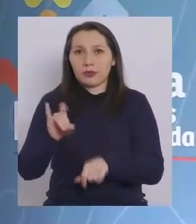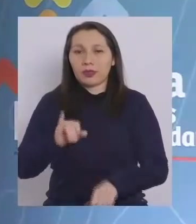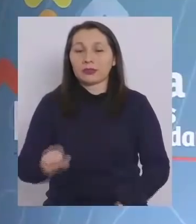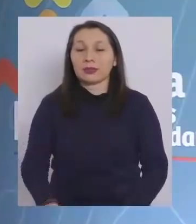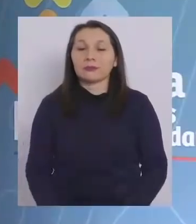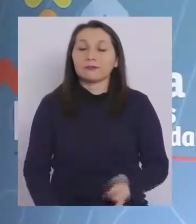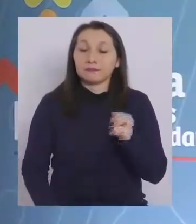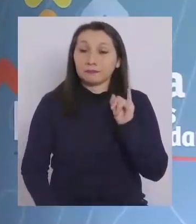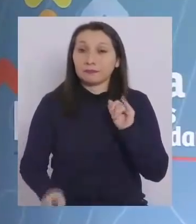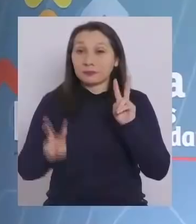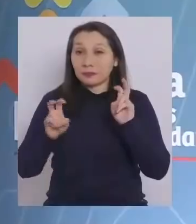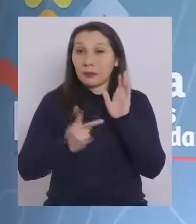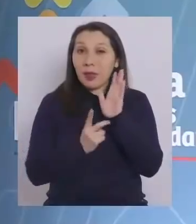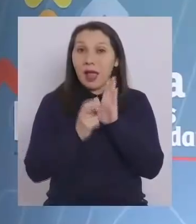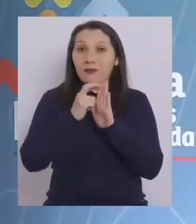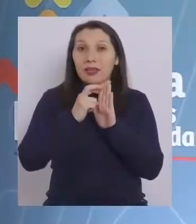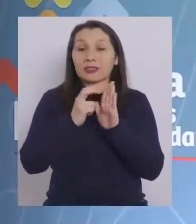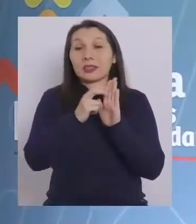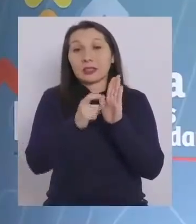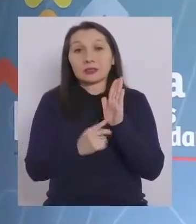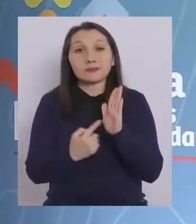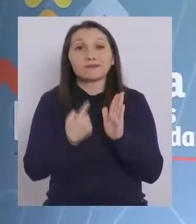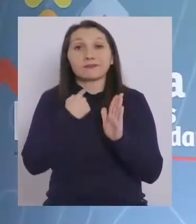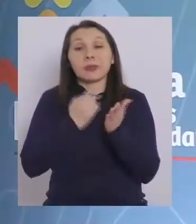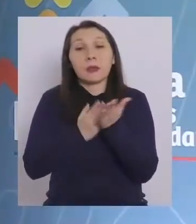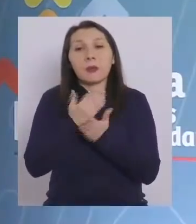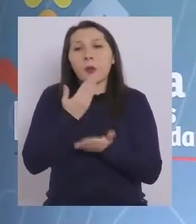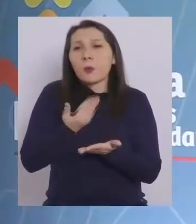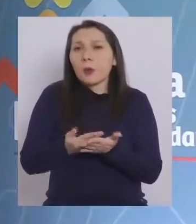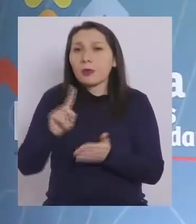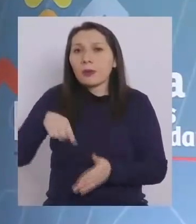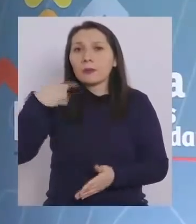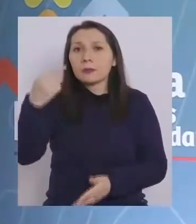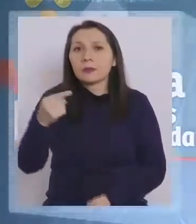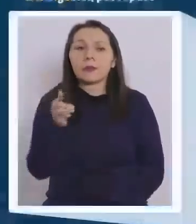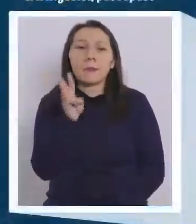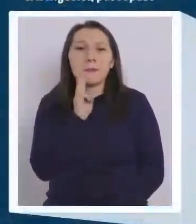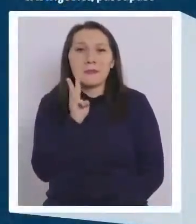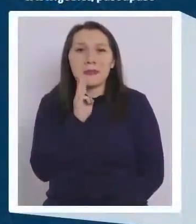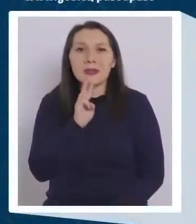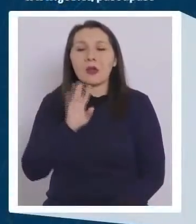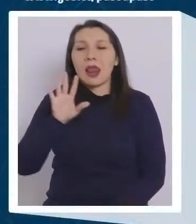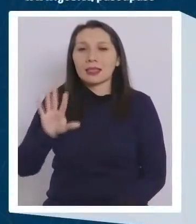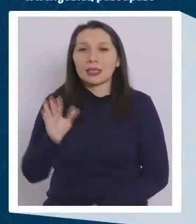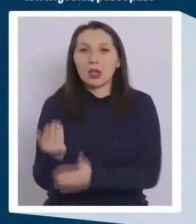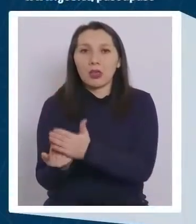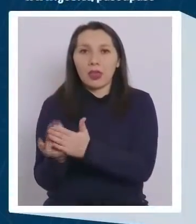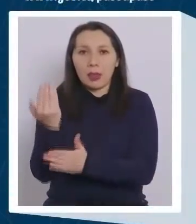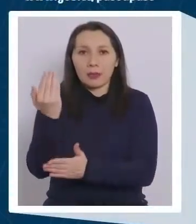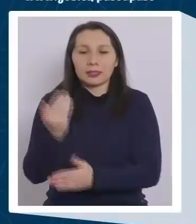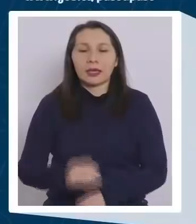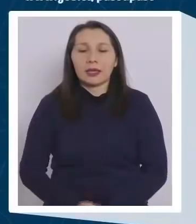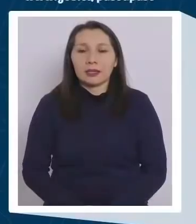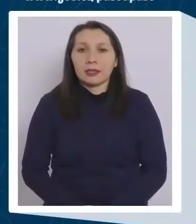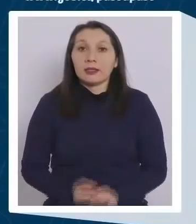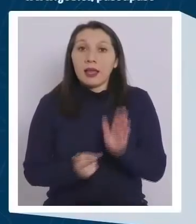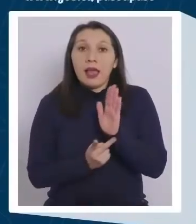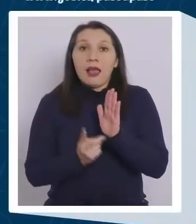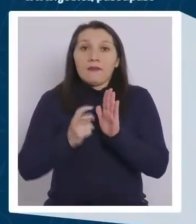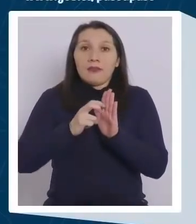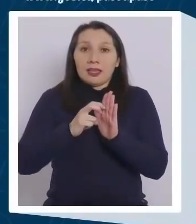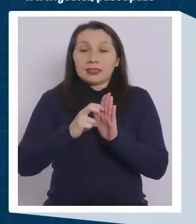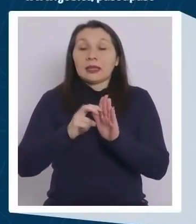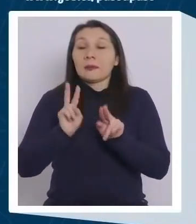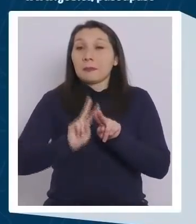Con respecto a los avances y retrocesos, todos empiezan a operar a partir del día miércoles a las 5 de la mañana. Avanzan a